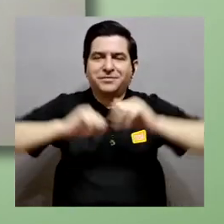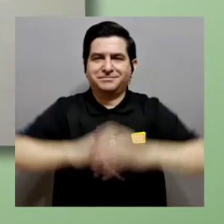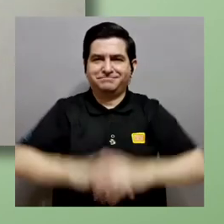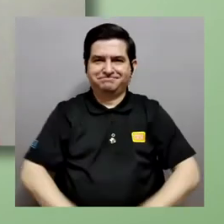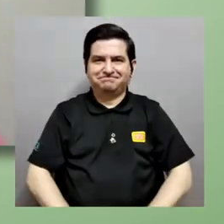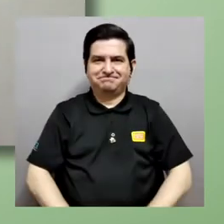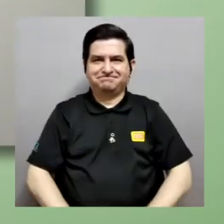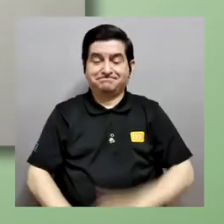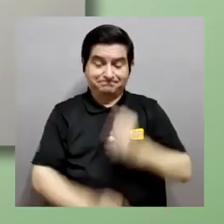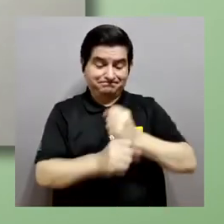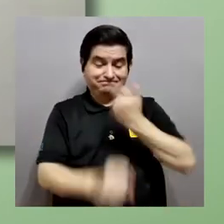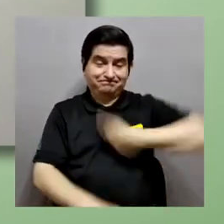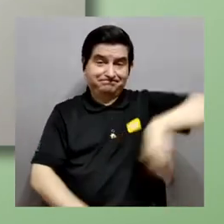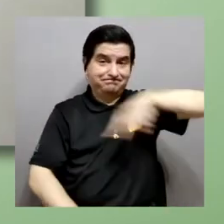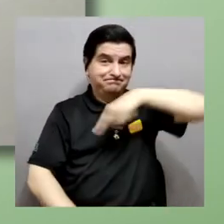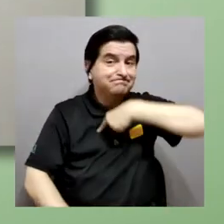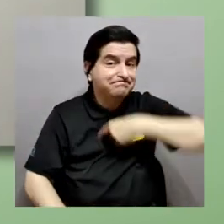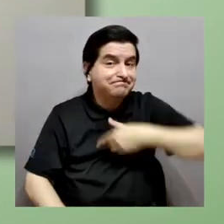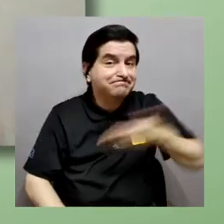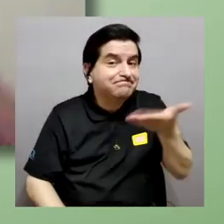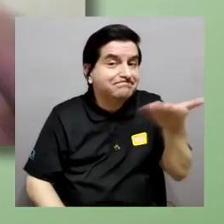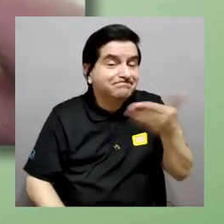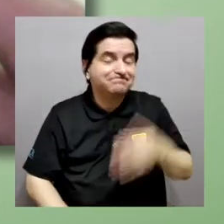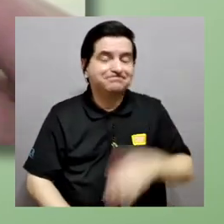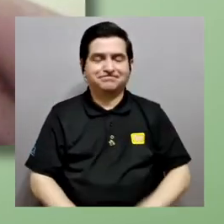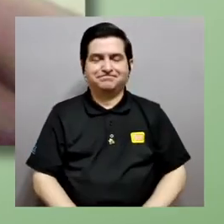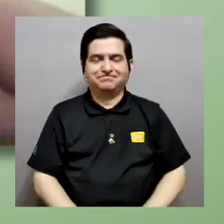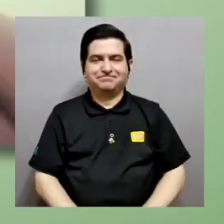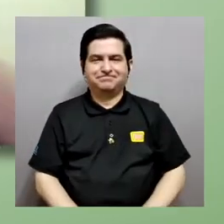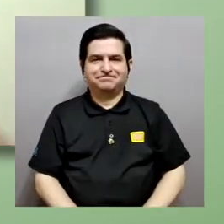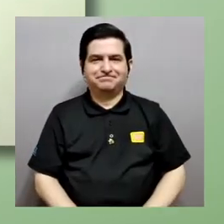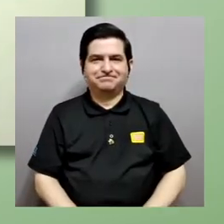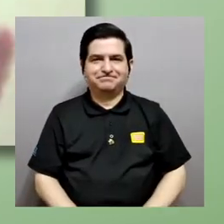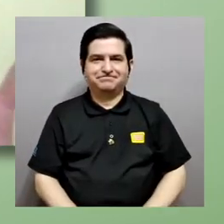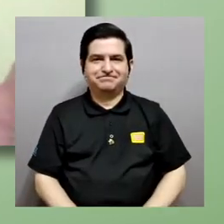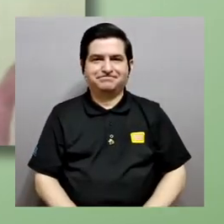que nuestro nuestro trabajo consiste en